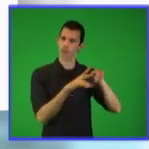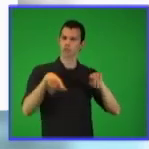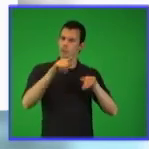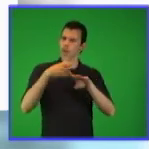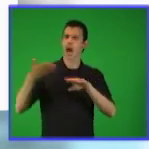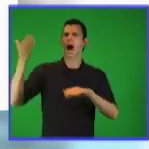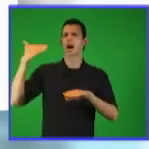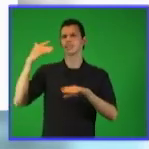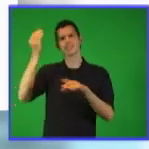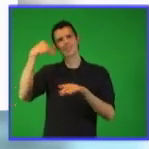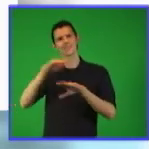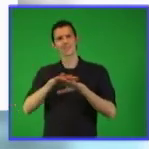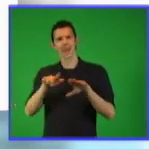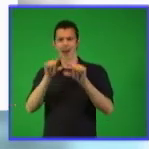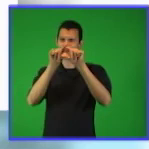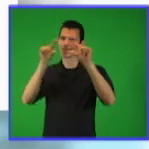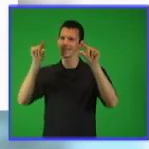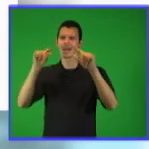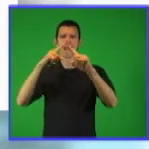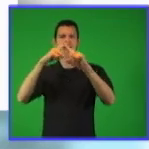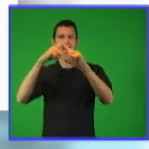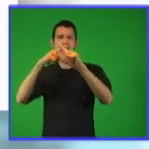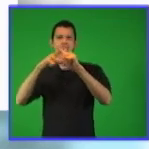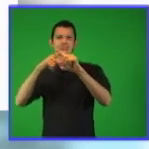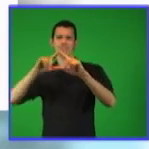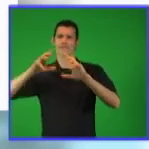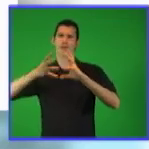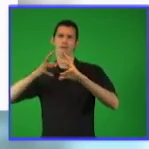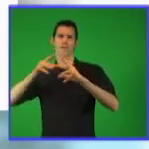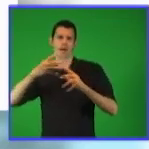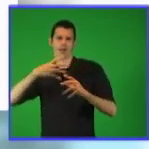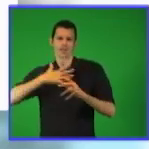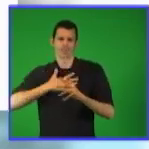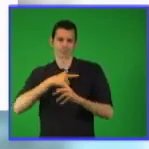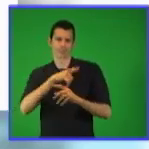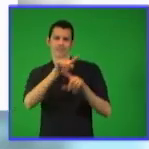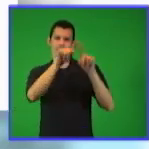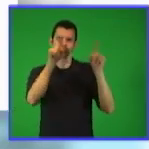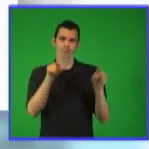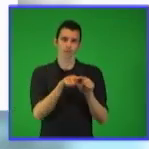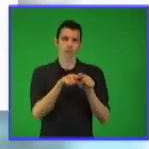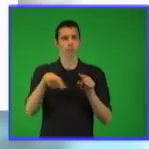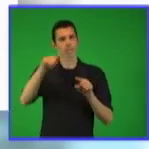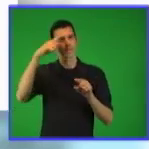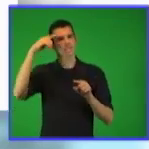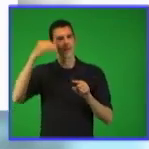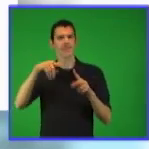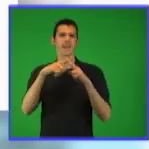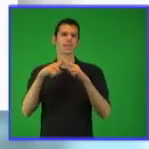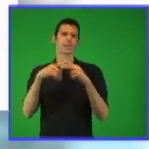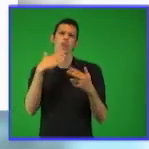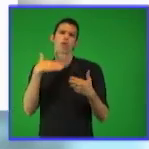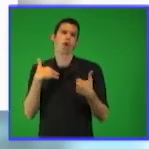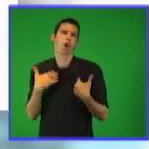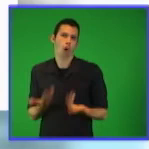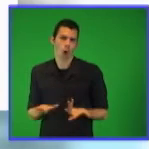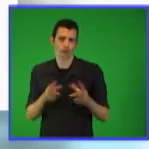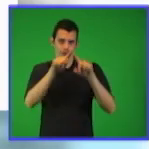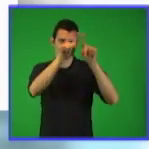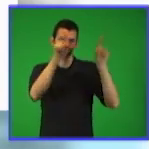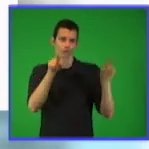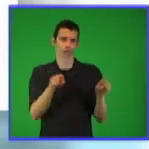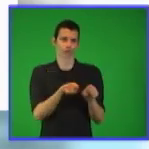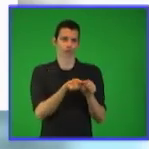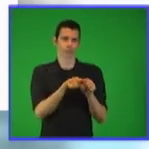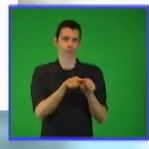ecuación canónica que está relacionada con la circunferencia en